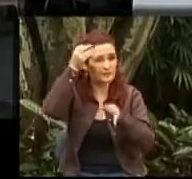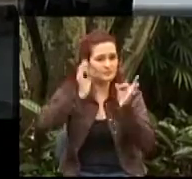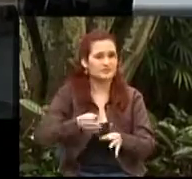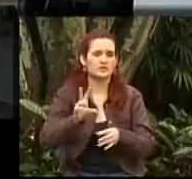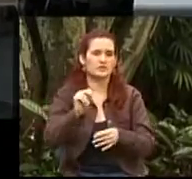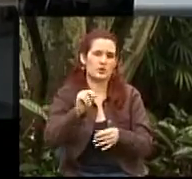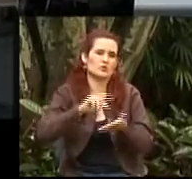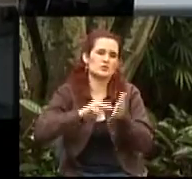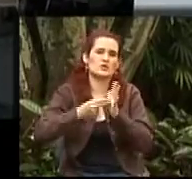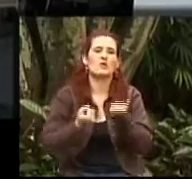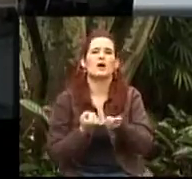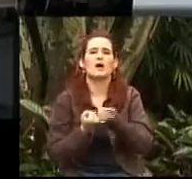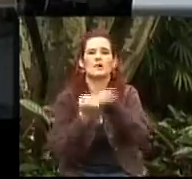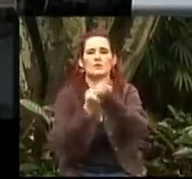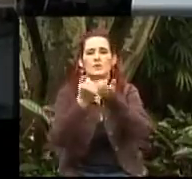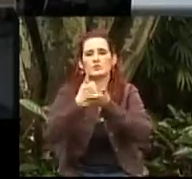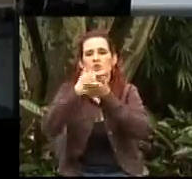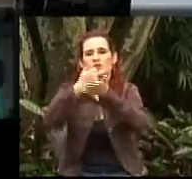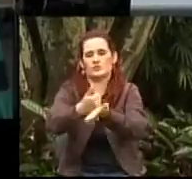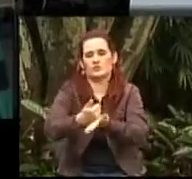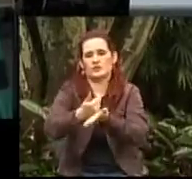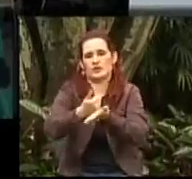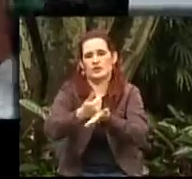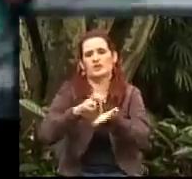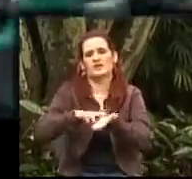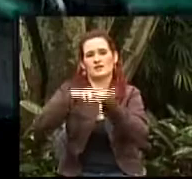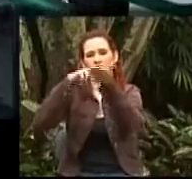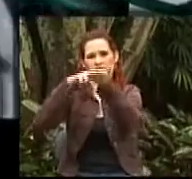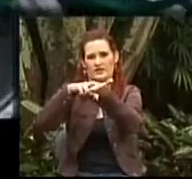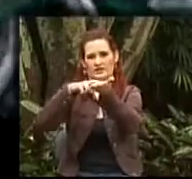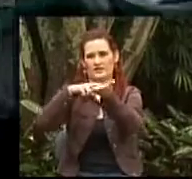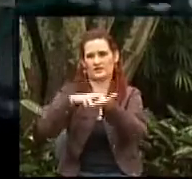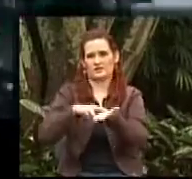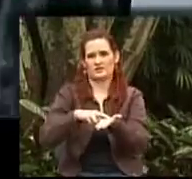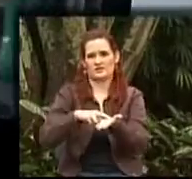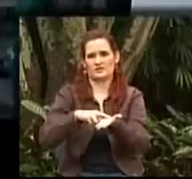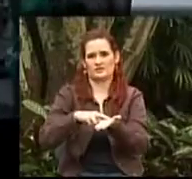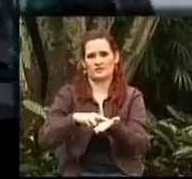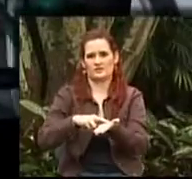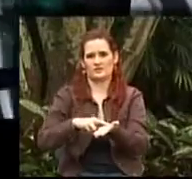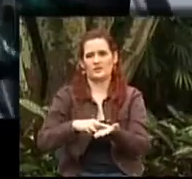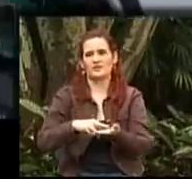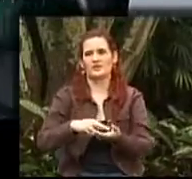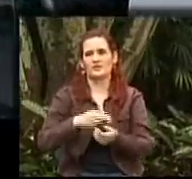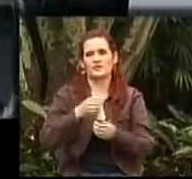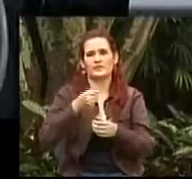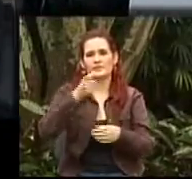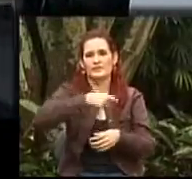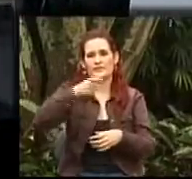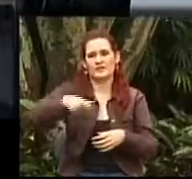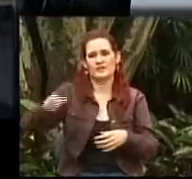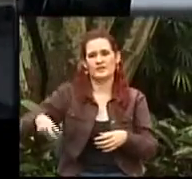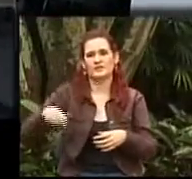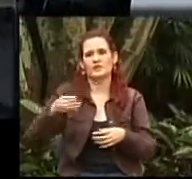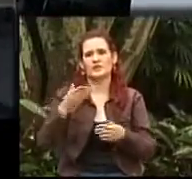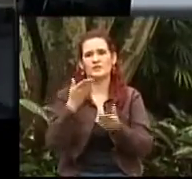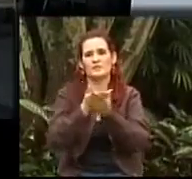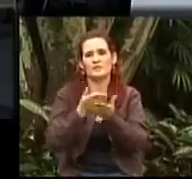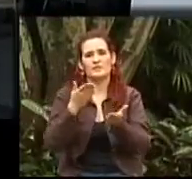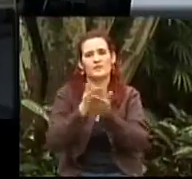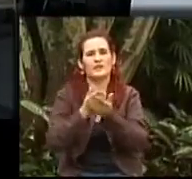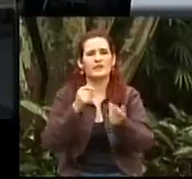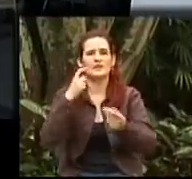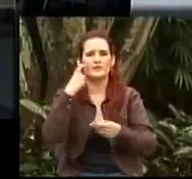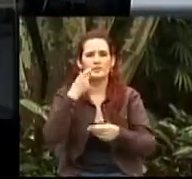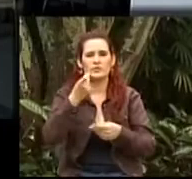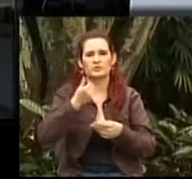recibimos esa denominación de facilitadores, que eso es lo que hacemos. Cada persona viene acá buscando su autonomía, buscando ser